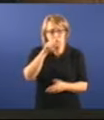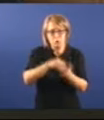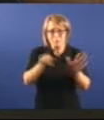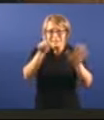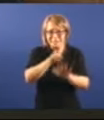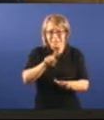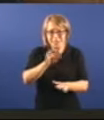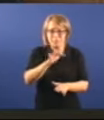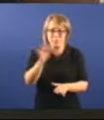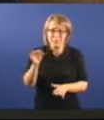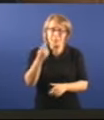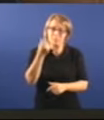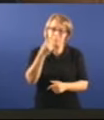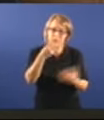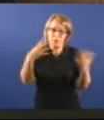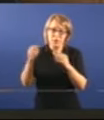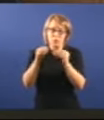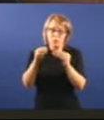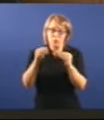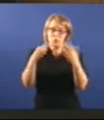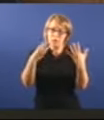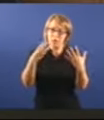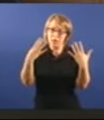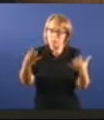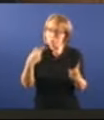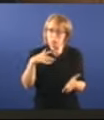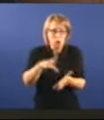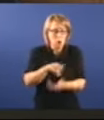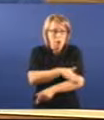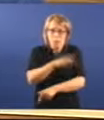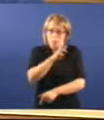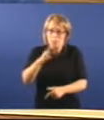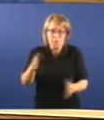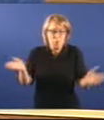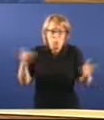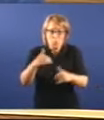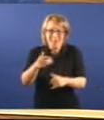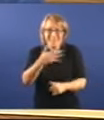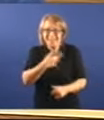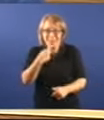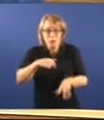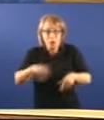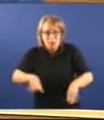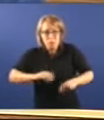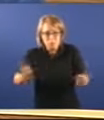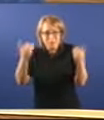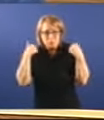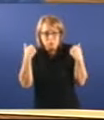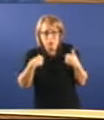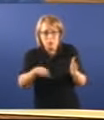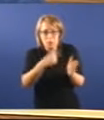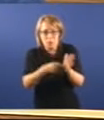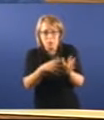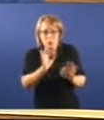ningun dos dous anos. O cual non significa, por suposto, que nos asumamos todas as responsabilidades nin que este trasladando a responsabilidade